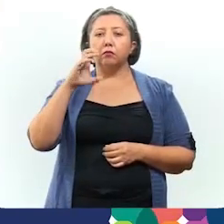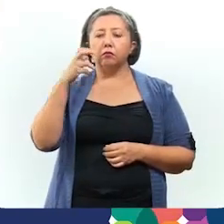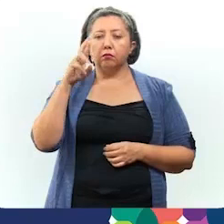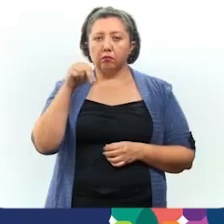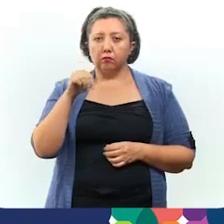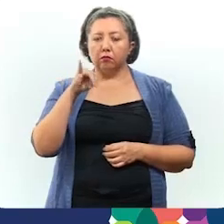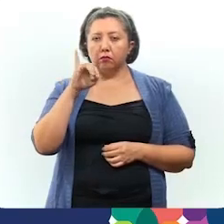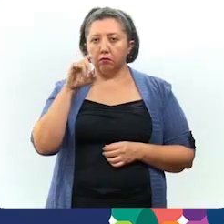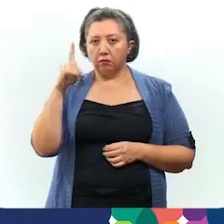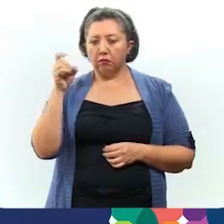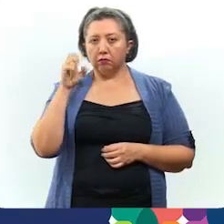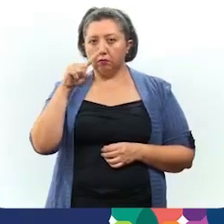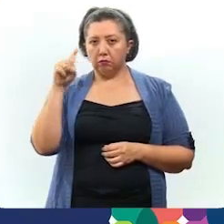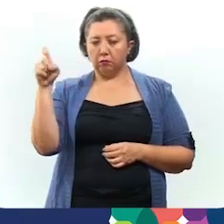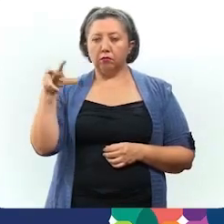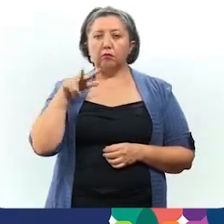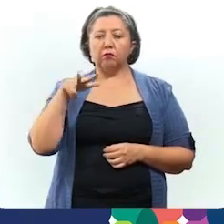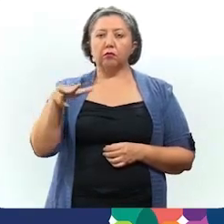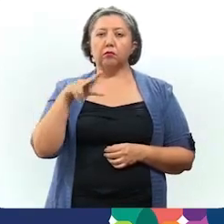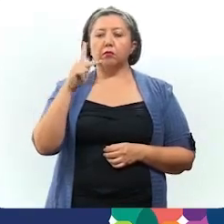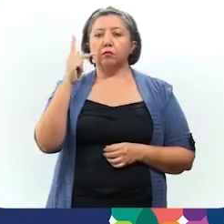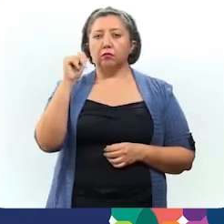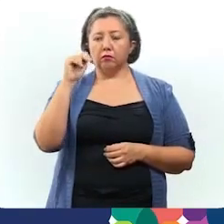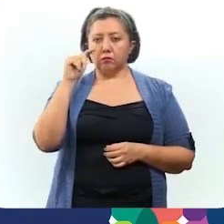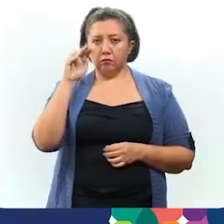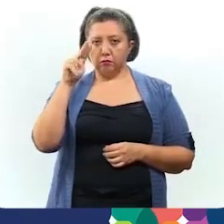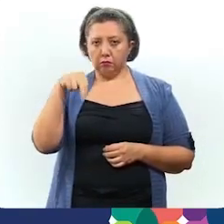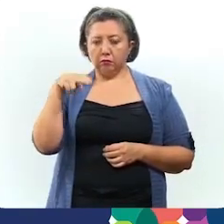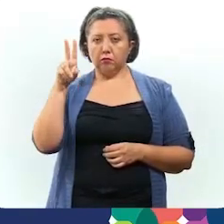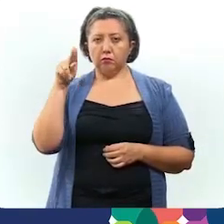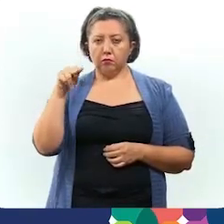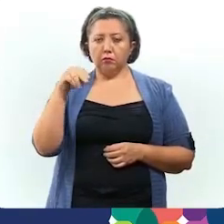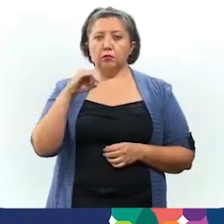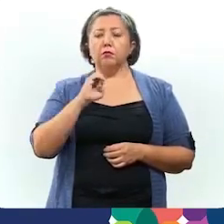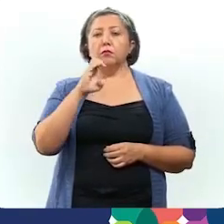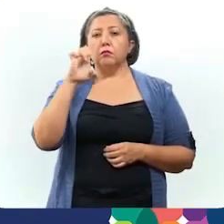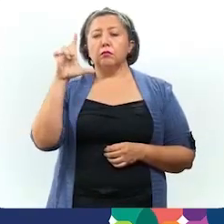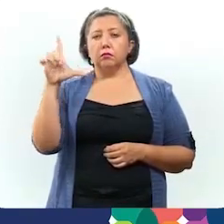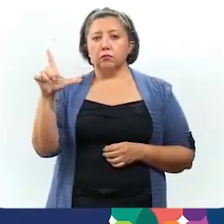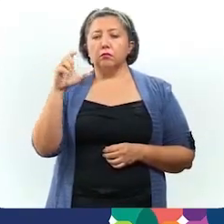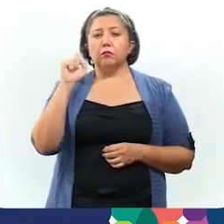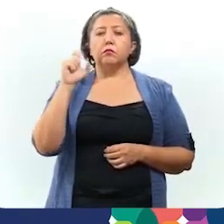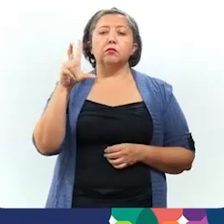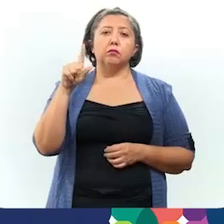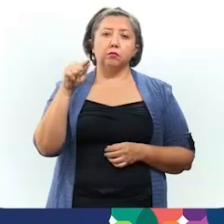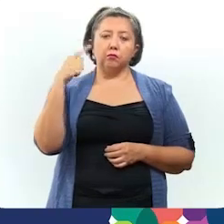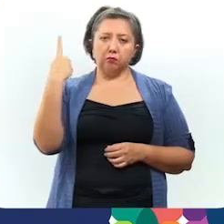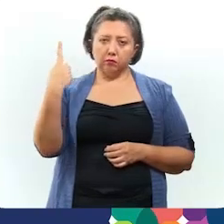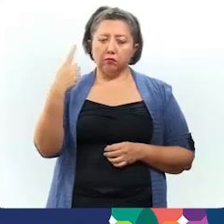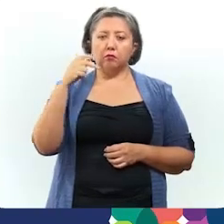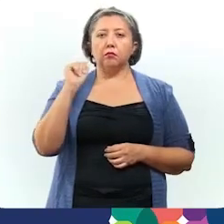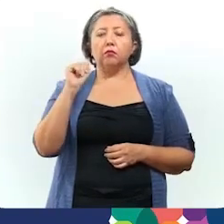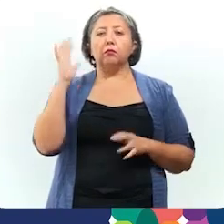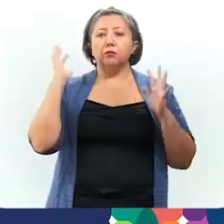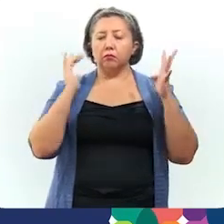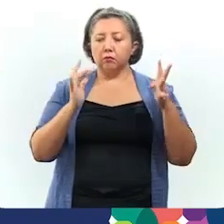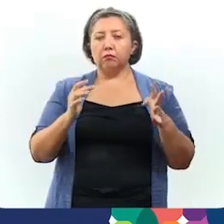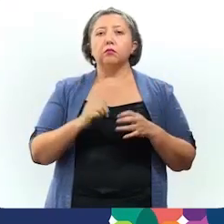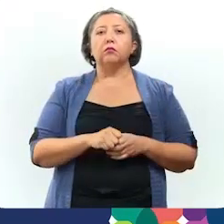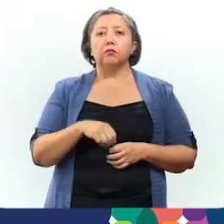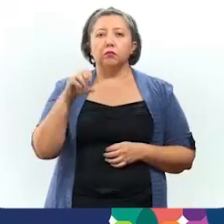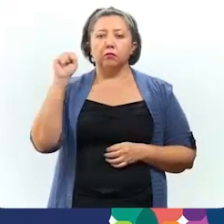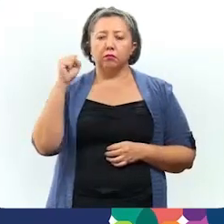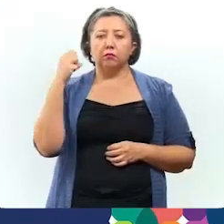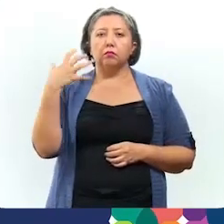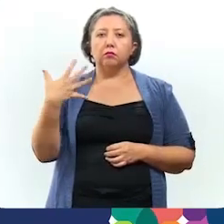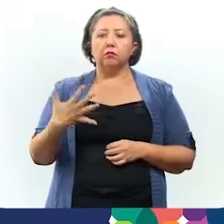Chuburná de Hidalgo, ciento dieciocho, Pacaptum, ochenta, Ciudad Cauquel, setenta y uno, Francisco de Montejo,